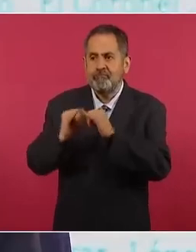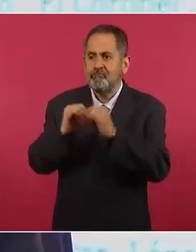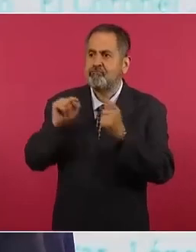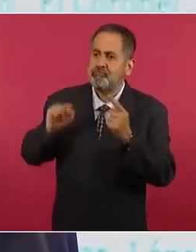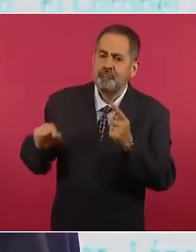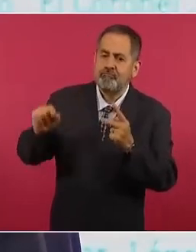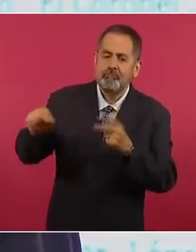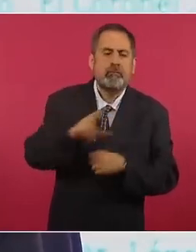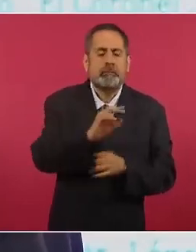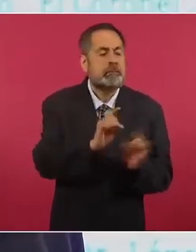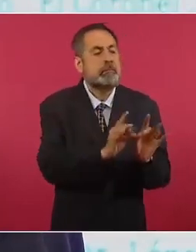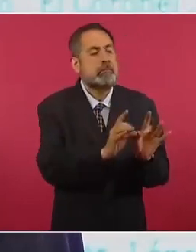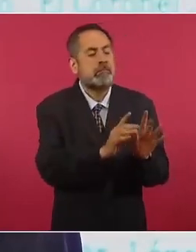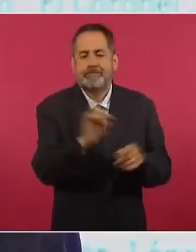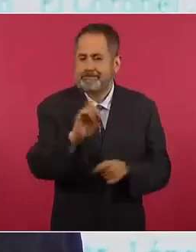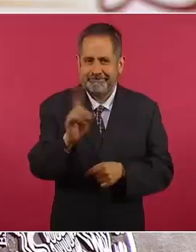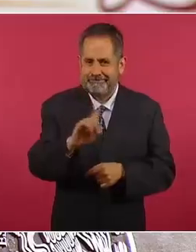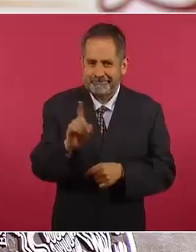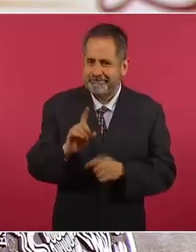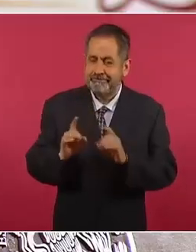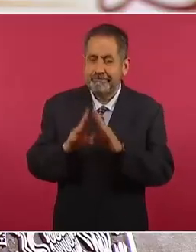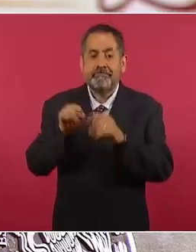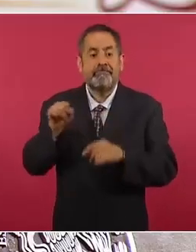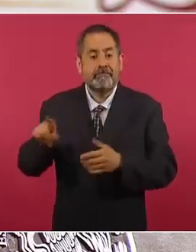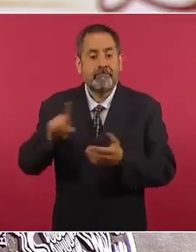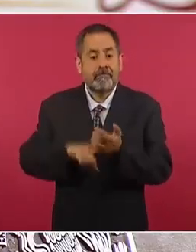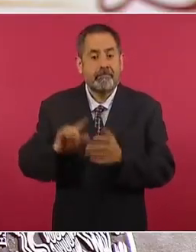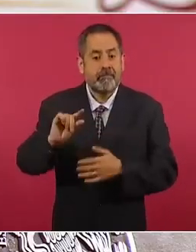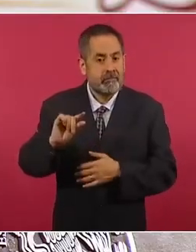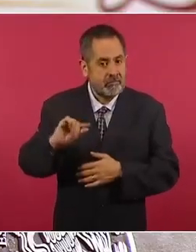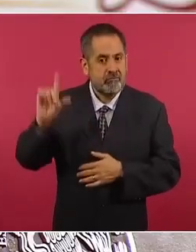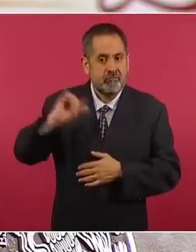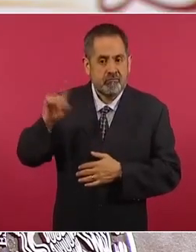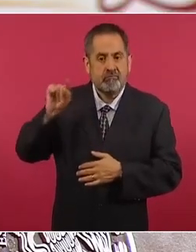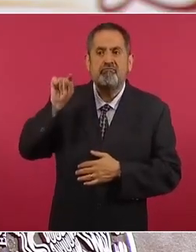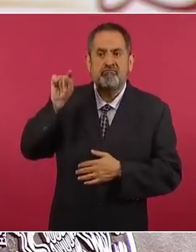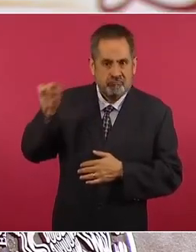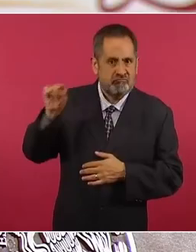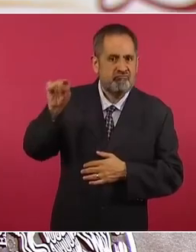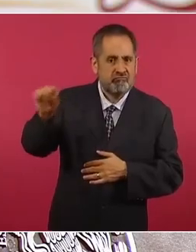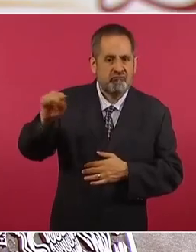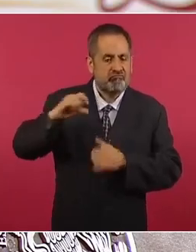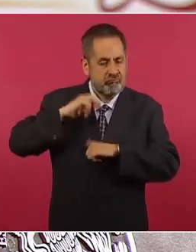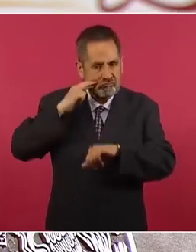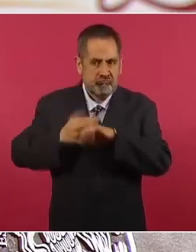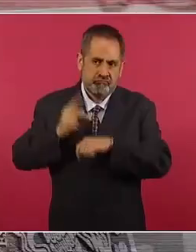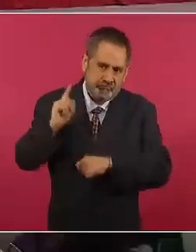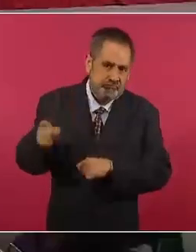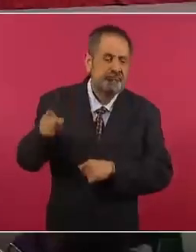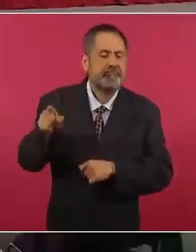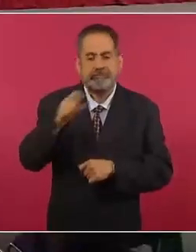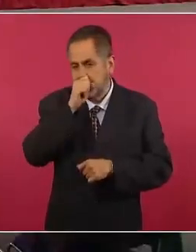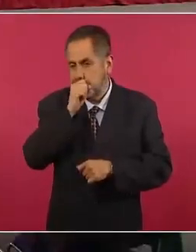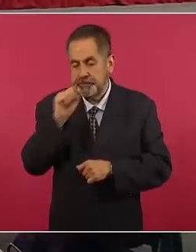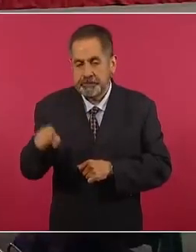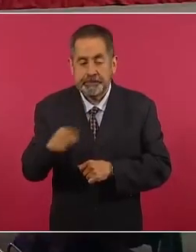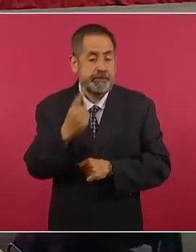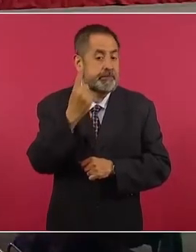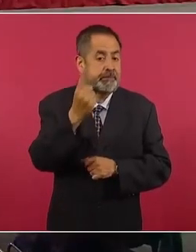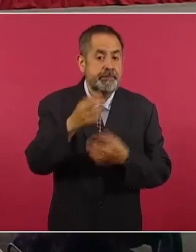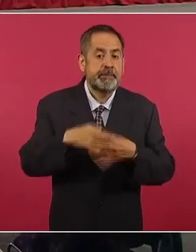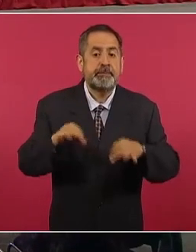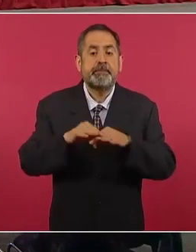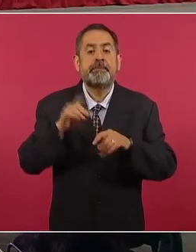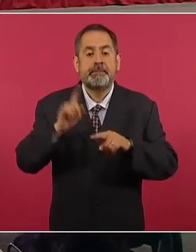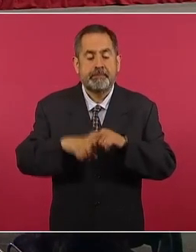portuico, hubo intervención de autoridades del Estado en la desaparición. Y una cuestión que es muy importante